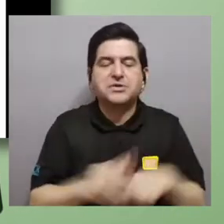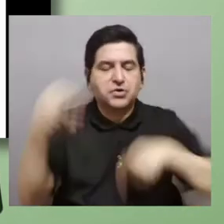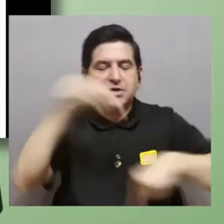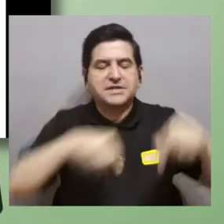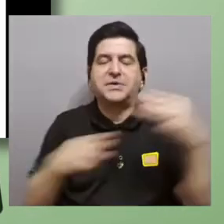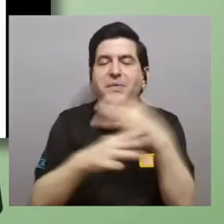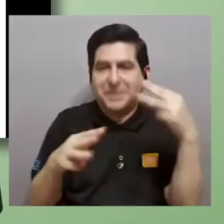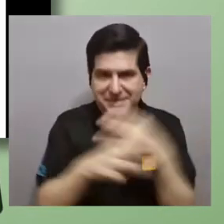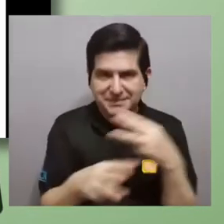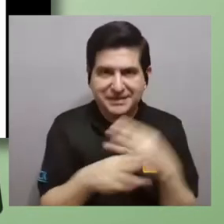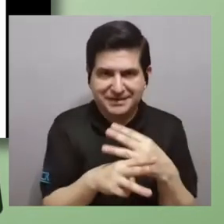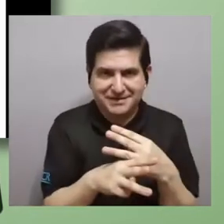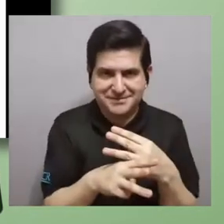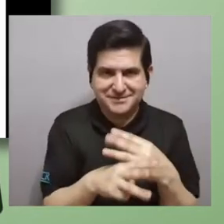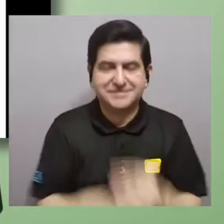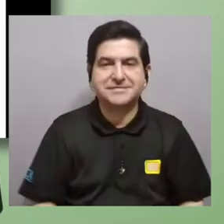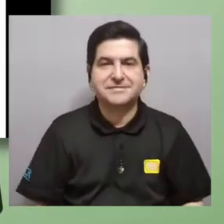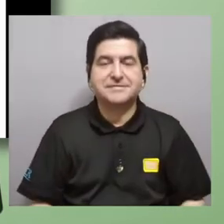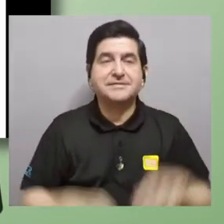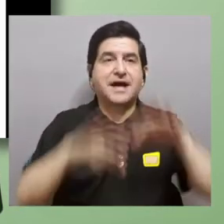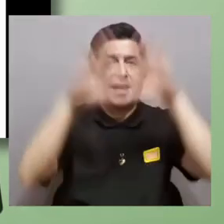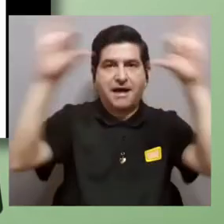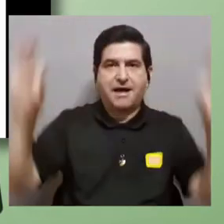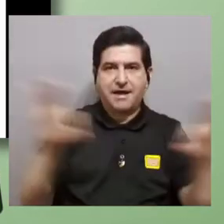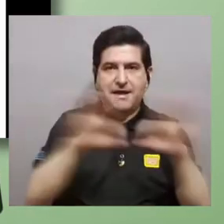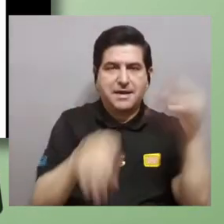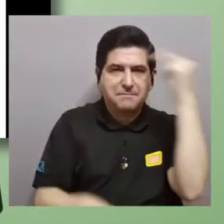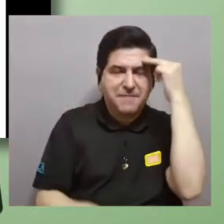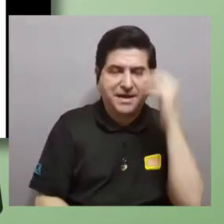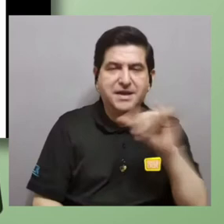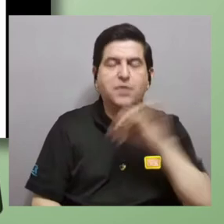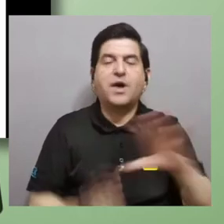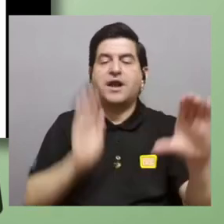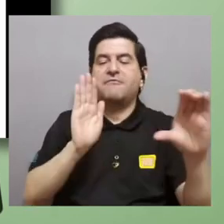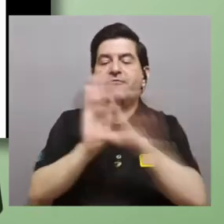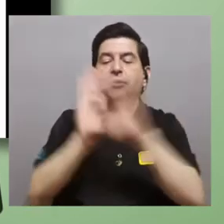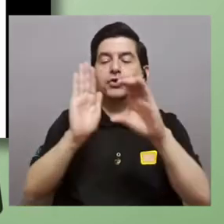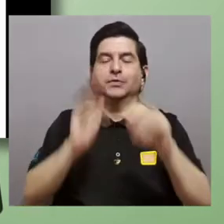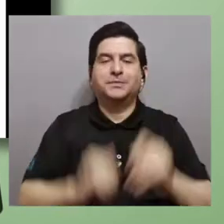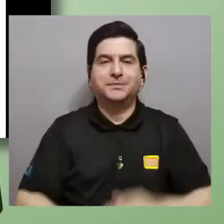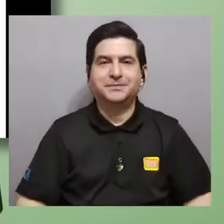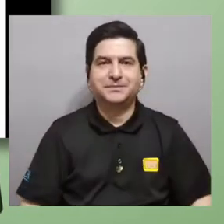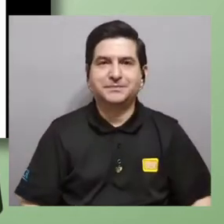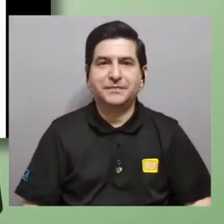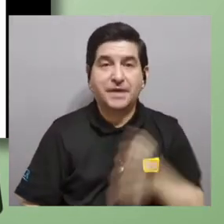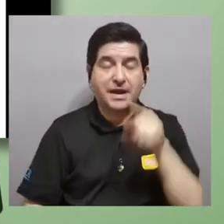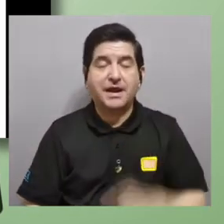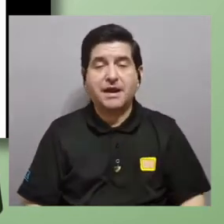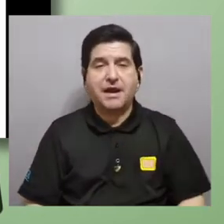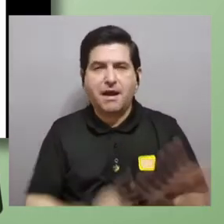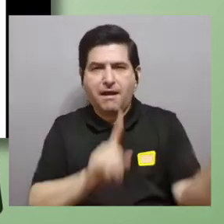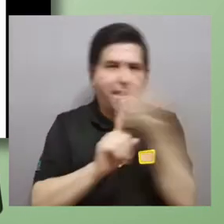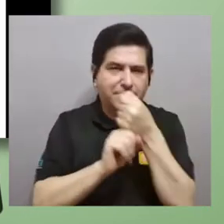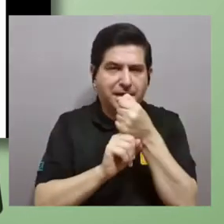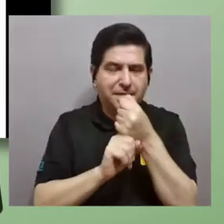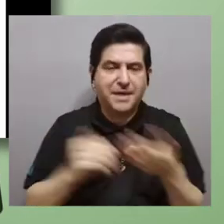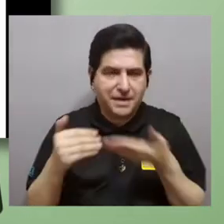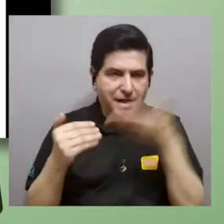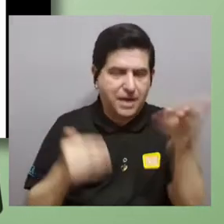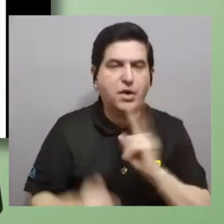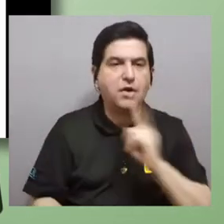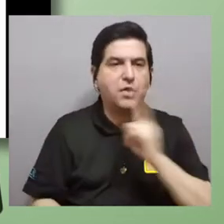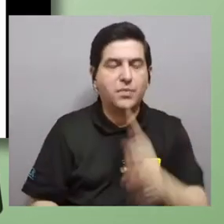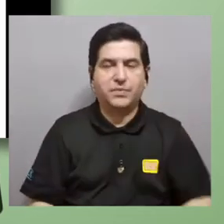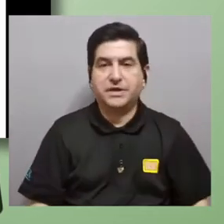ecuaciones matemáticas las imágenes mentales son como fotografías que capturan cómo es el